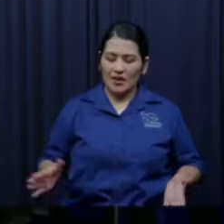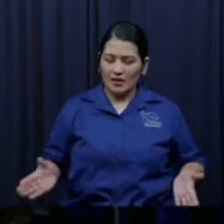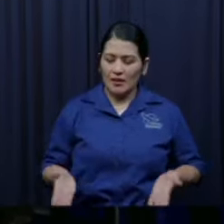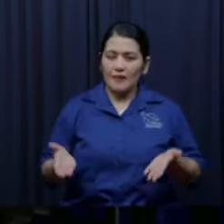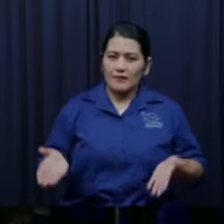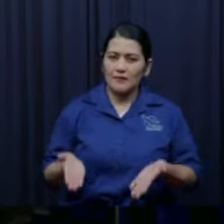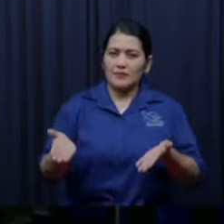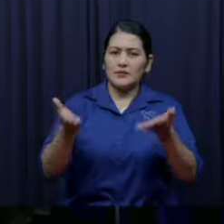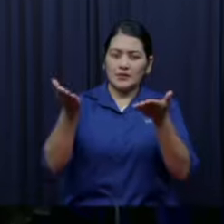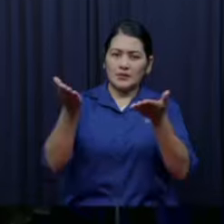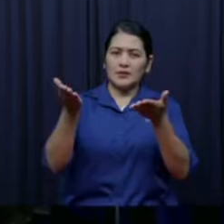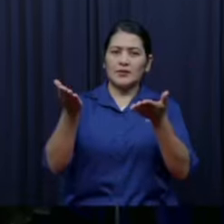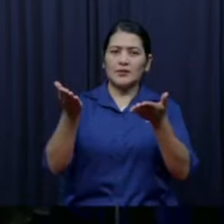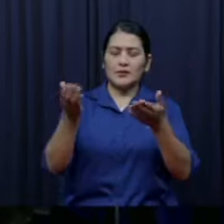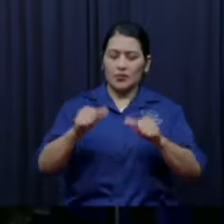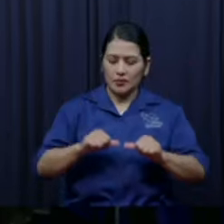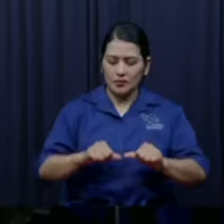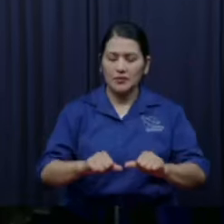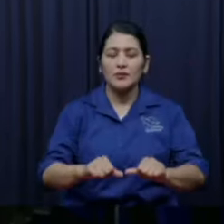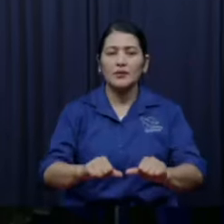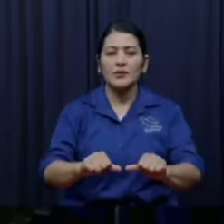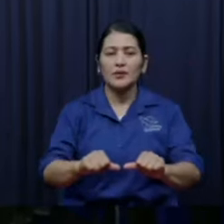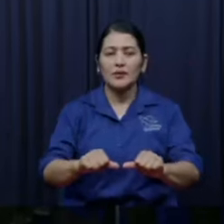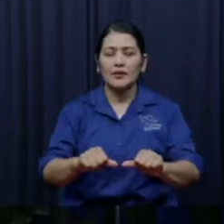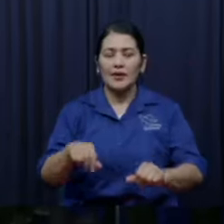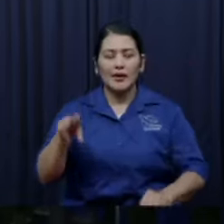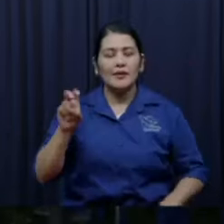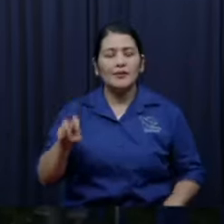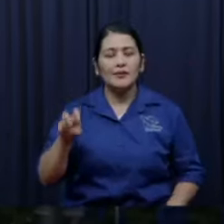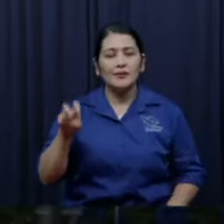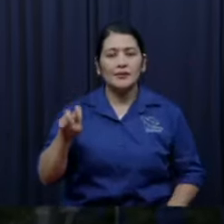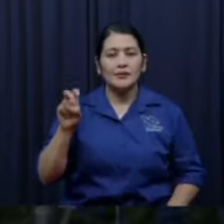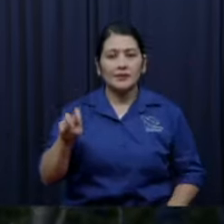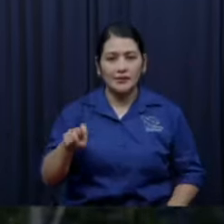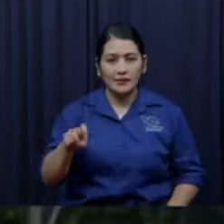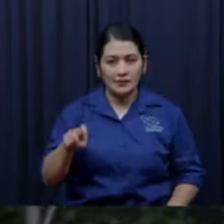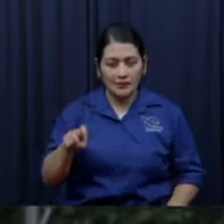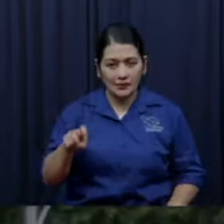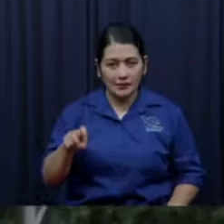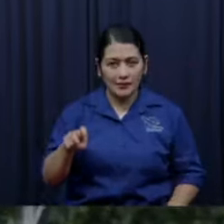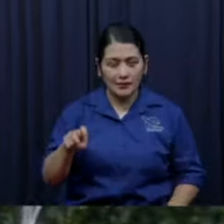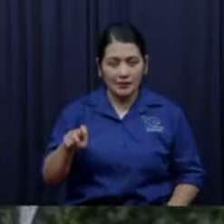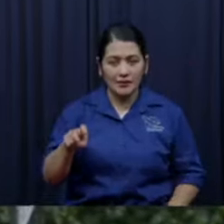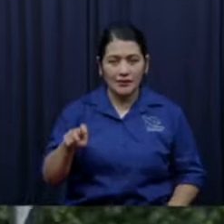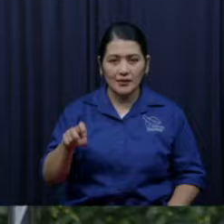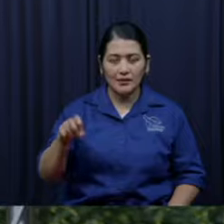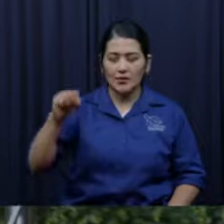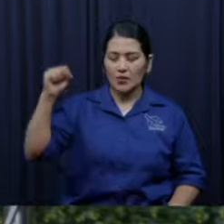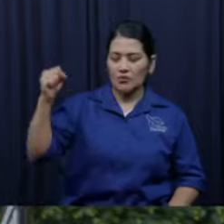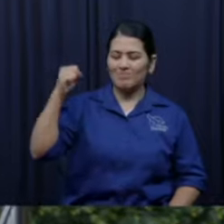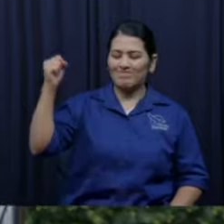y ya la hiciste. No, no, tienes, tienes que matar al Jebuceo.